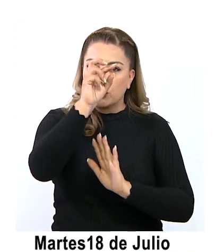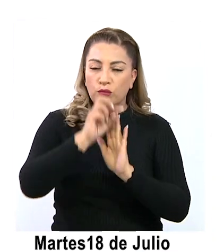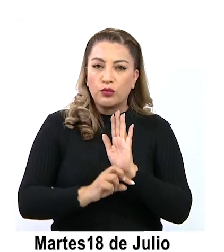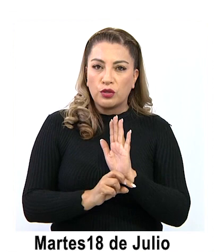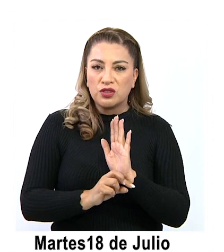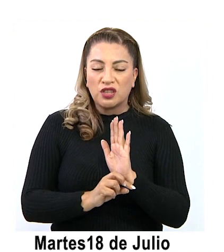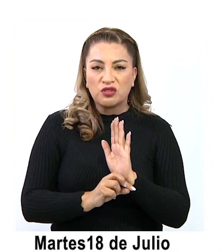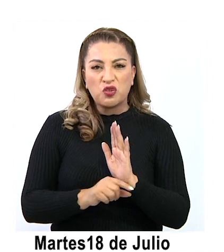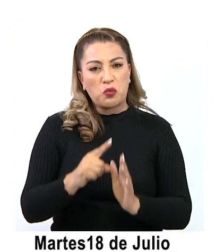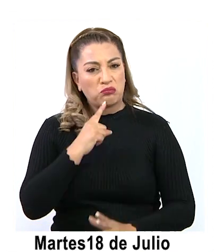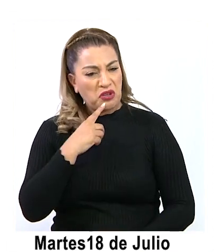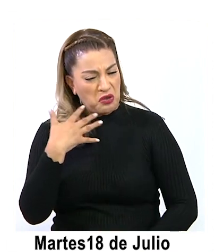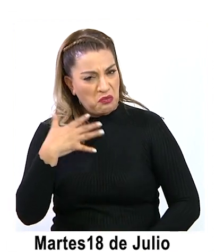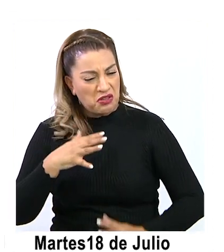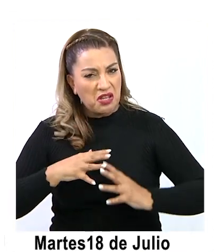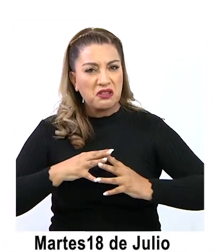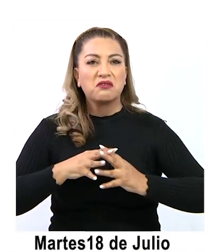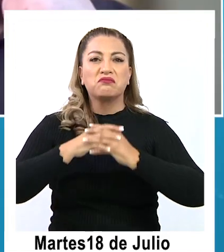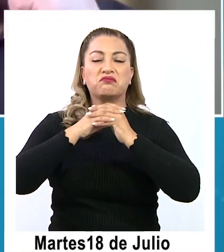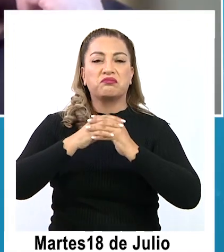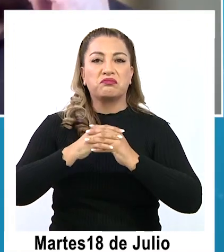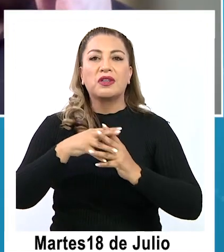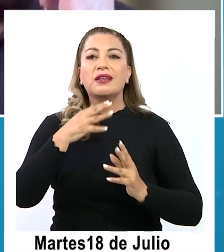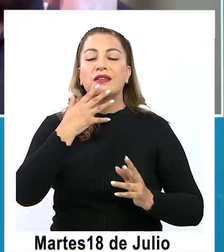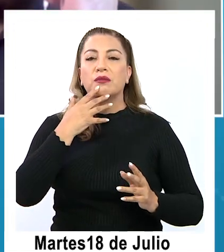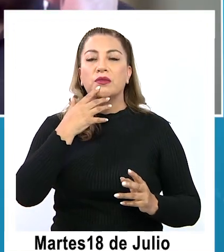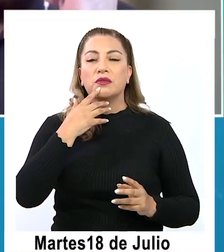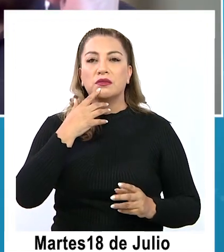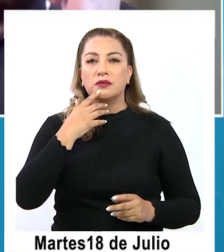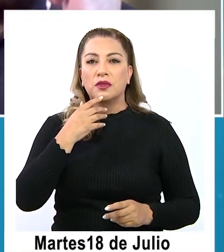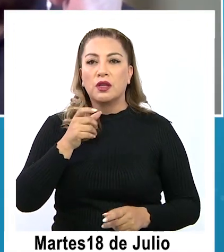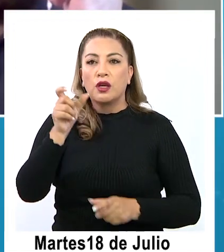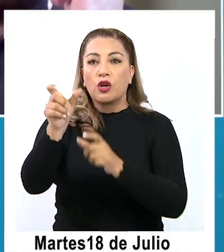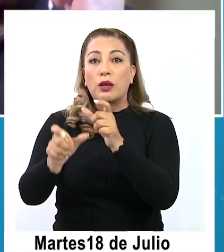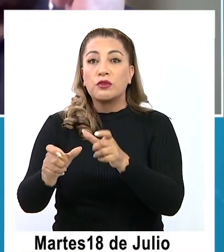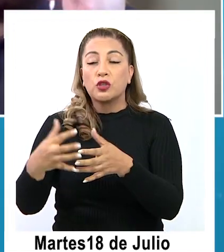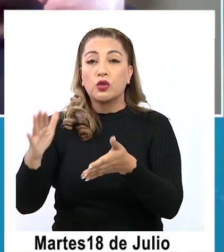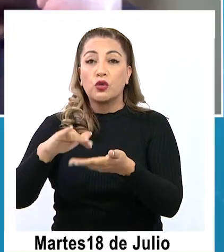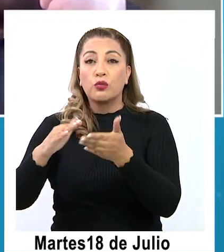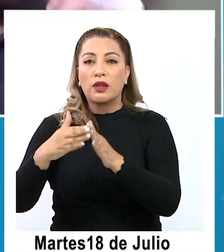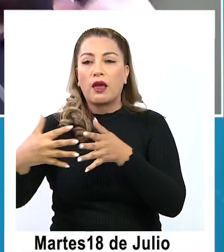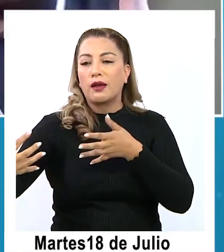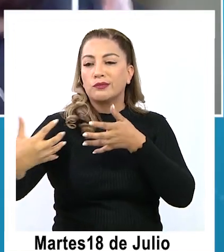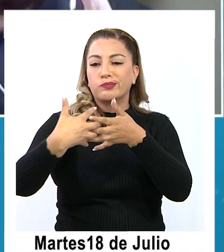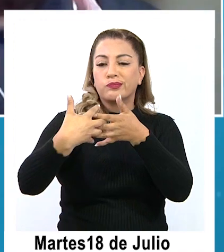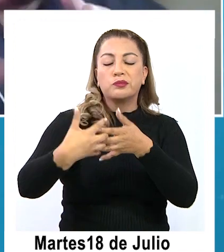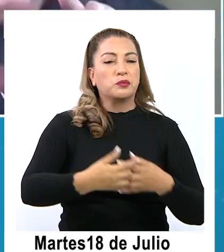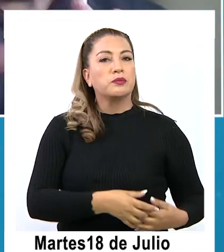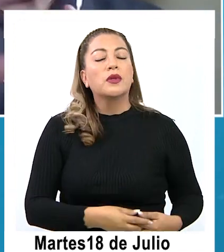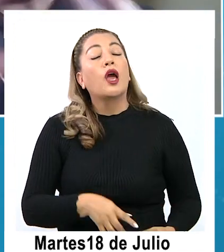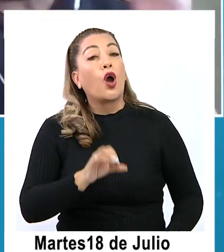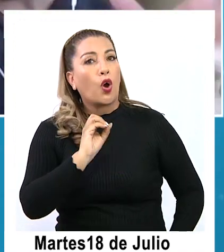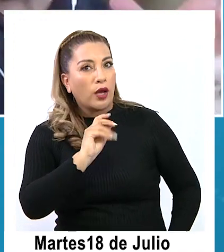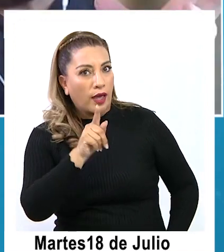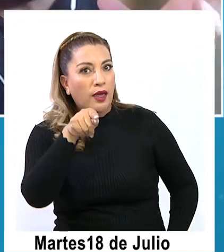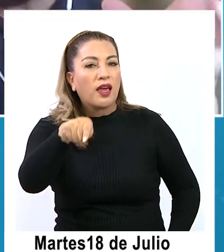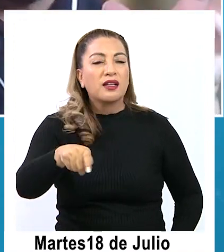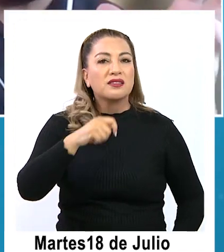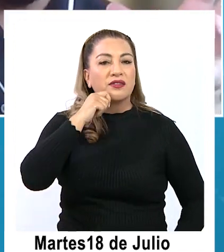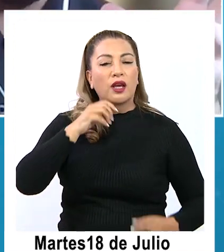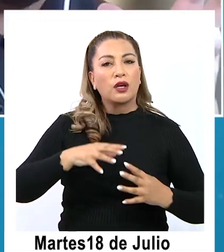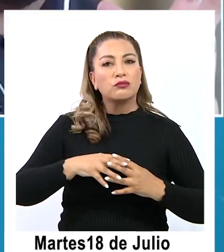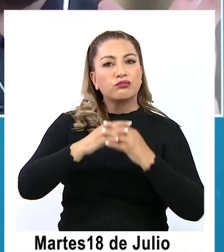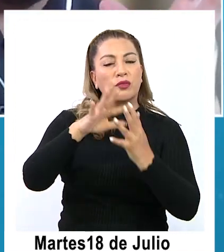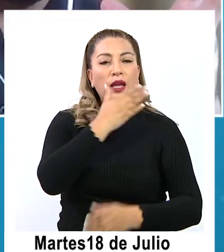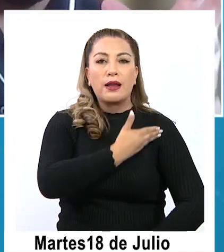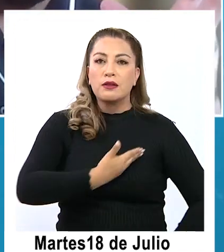robusto y que también esté en sintonía con con con la comunidad. Ok, perfecto. Este este rebostecimiento